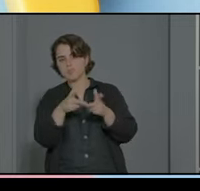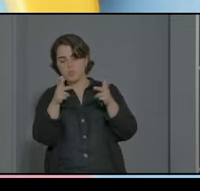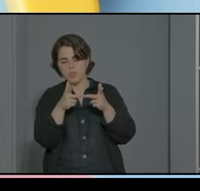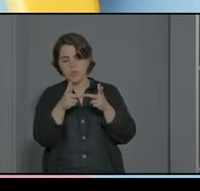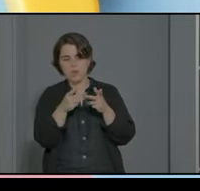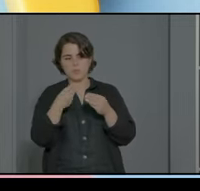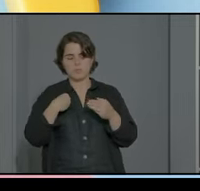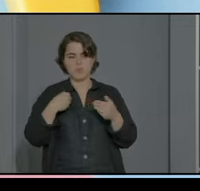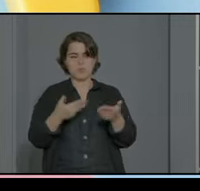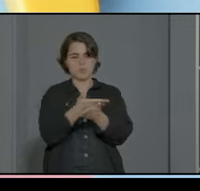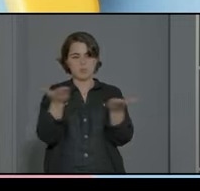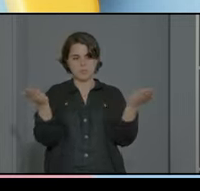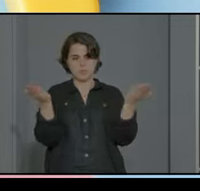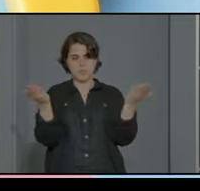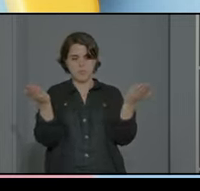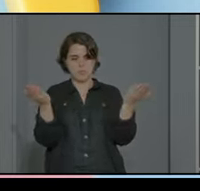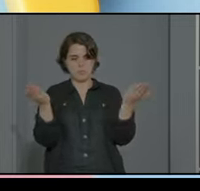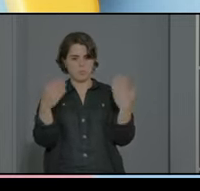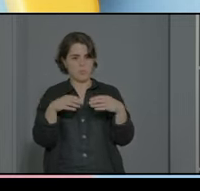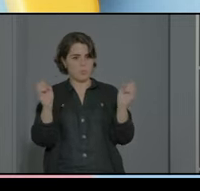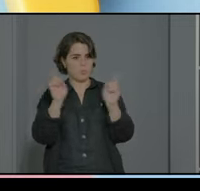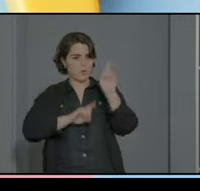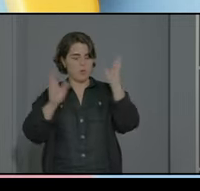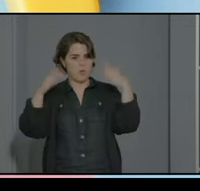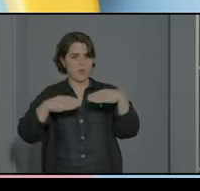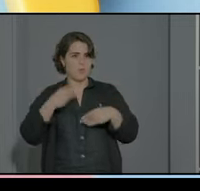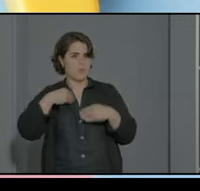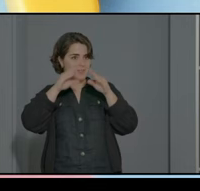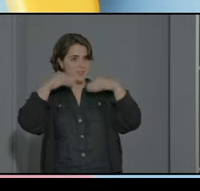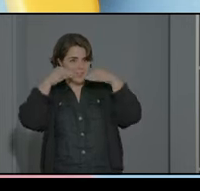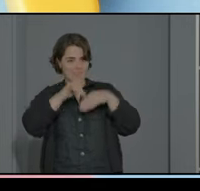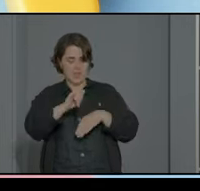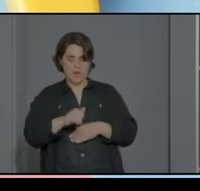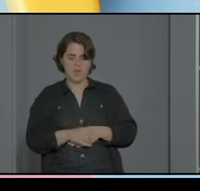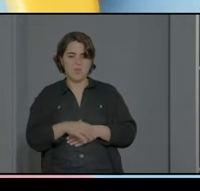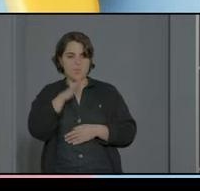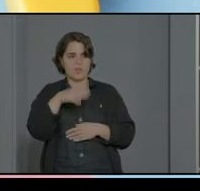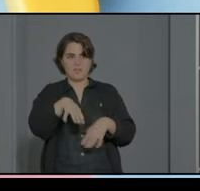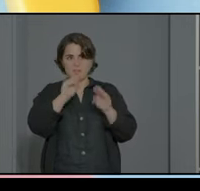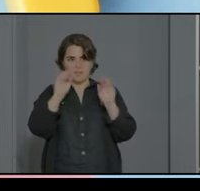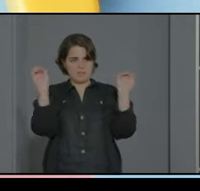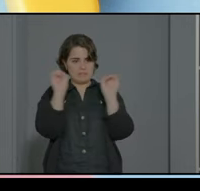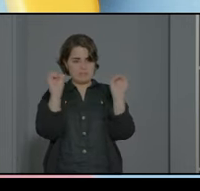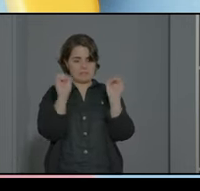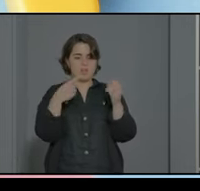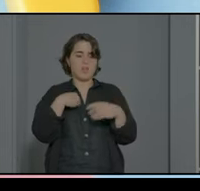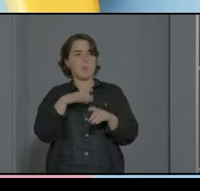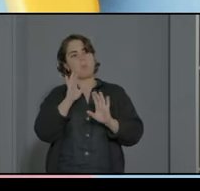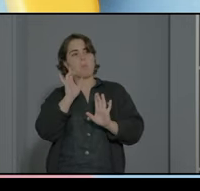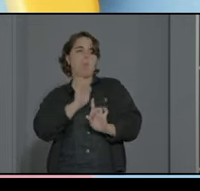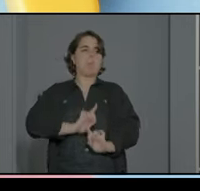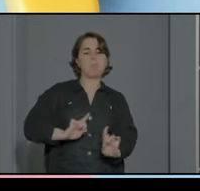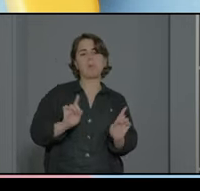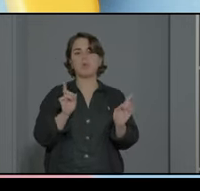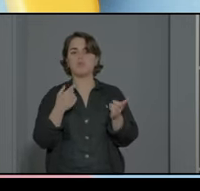el resto no le cuestan absolutamente nada aunque ella pone esa sonrisa pero no está entendiendo absolutamente nada ella finge y bueno